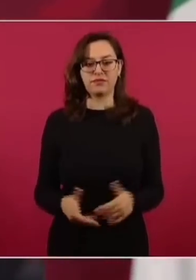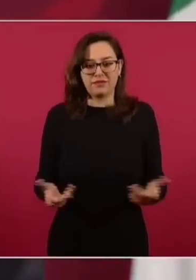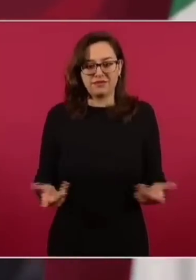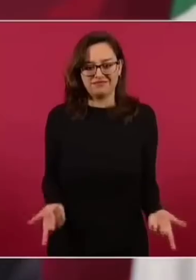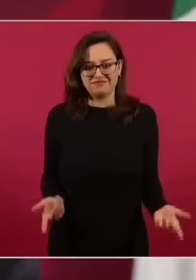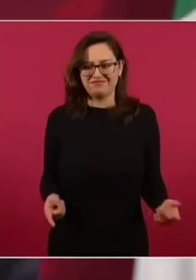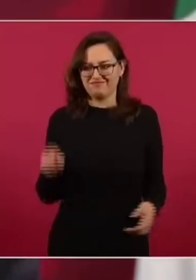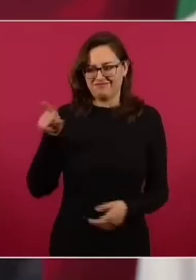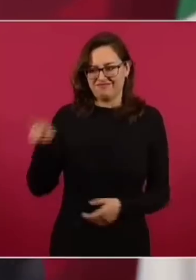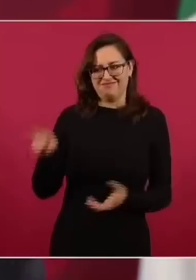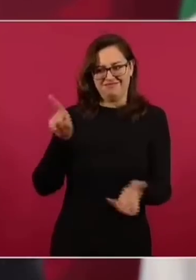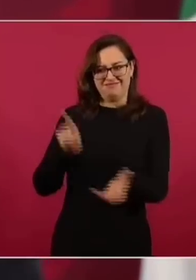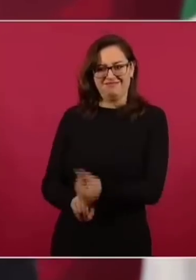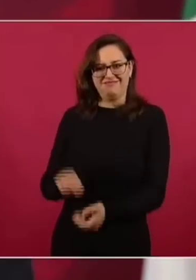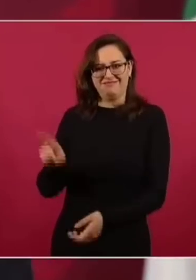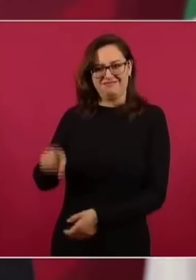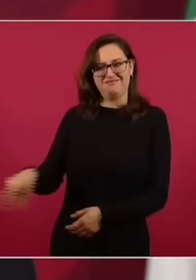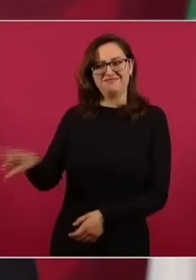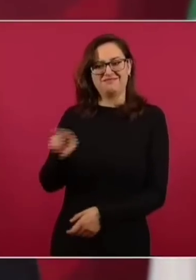culpa tienen los pueblos?